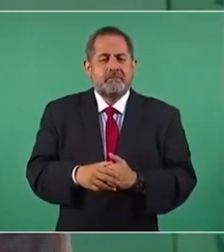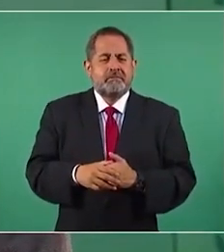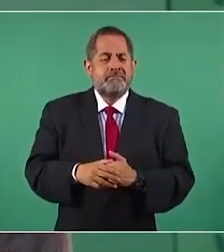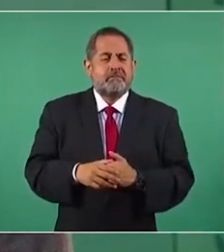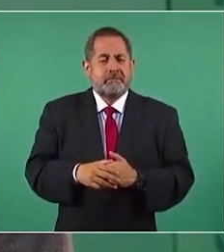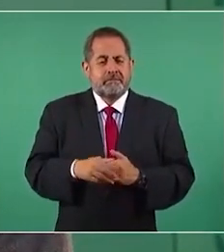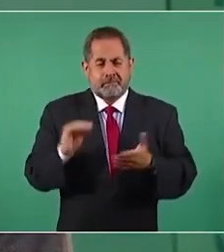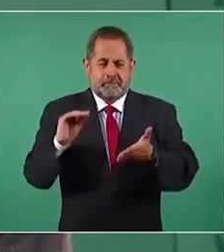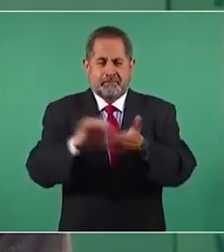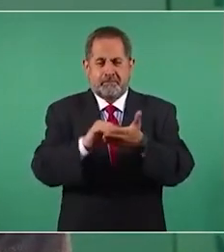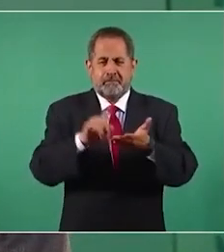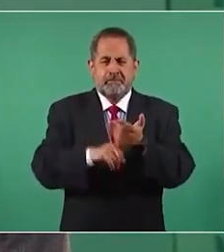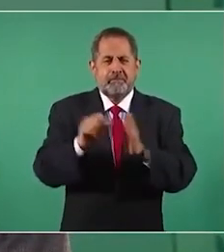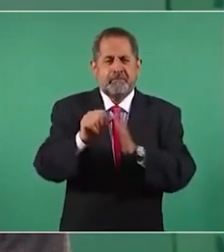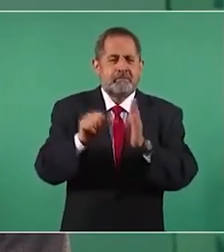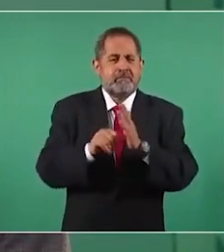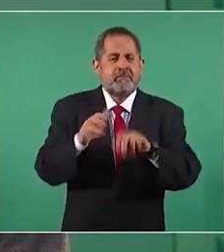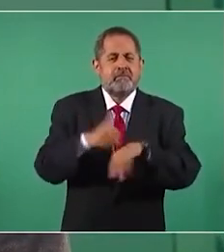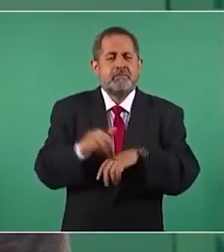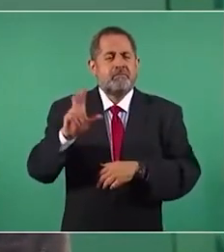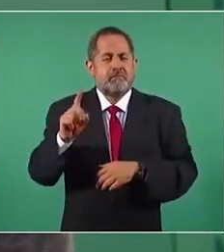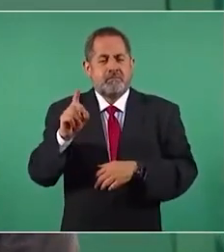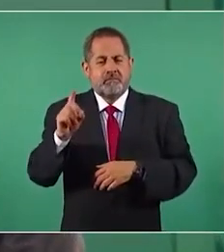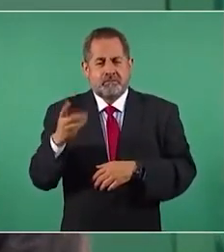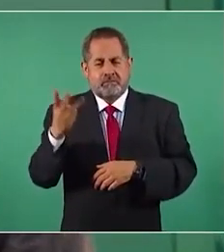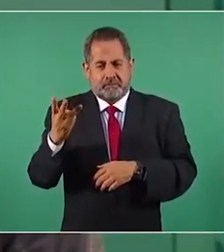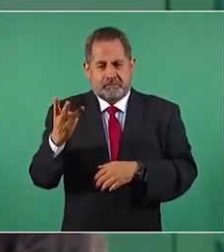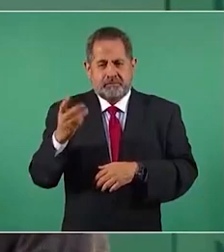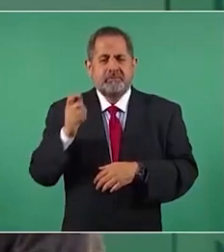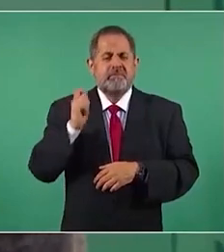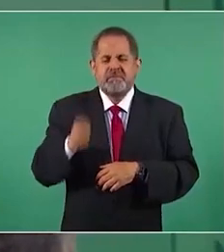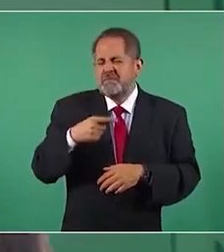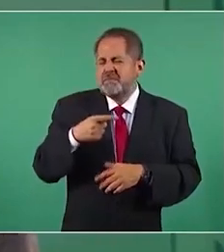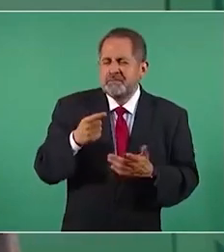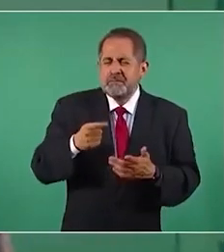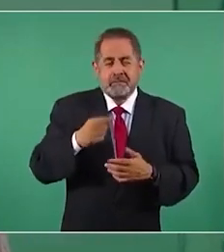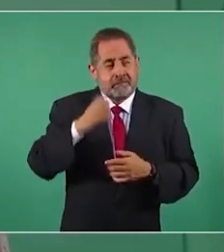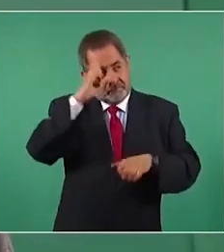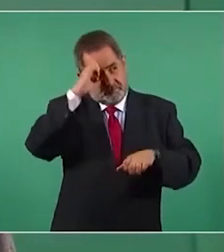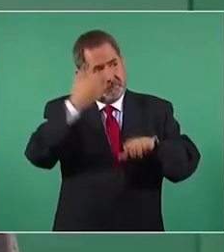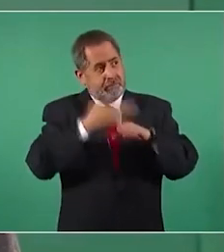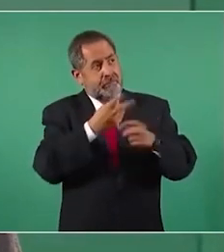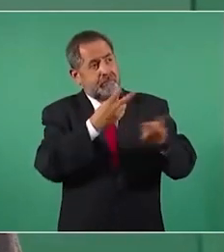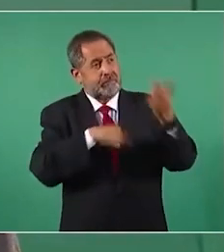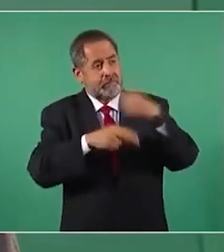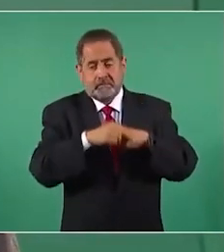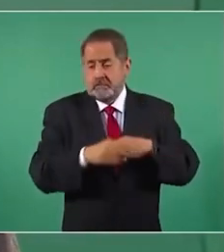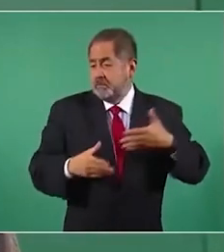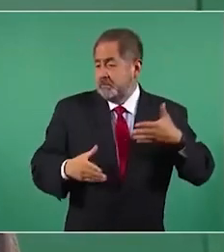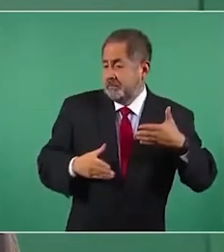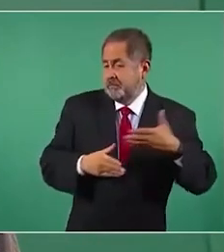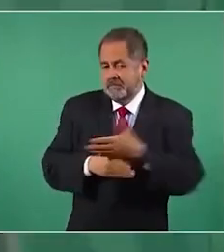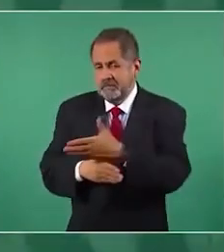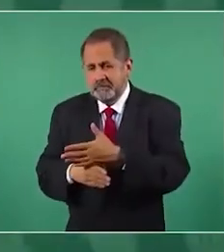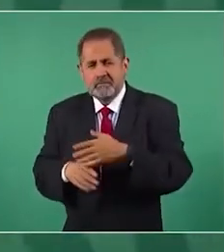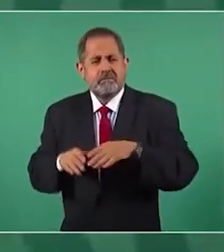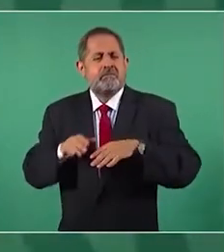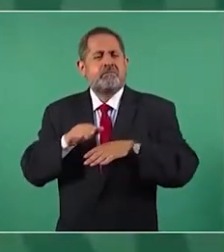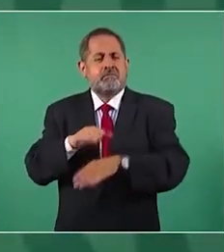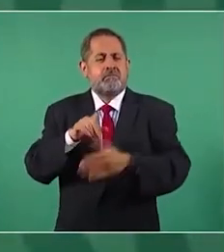está establecido en el artículo 33 que si un extranjero interviene en asuntos